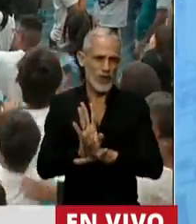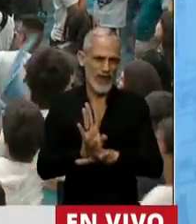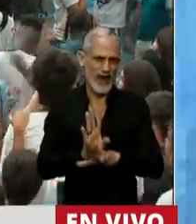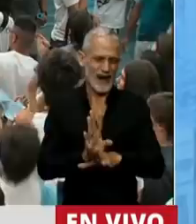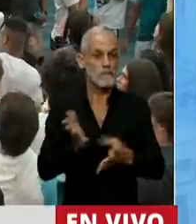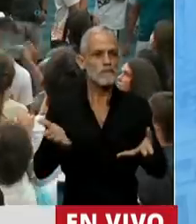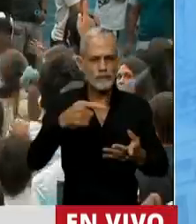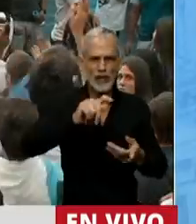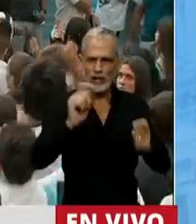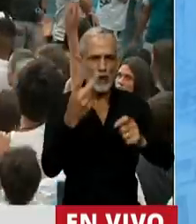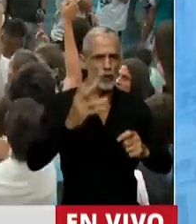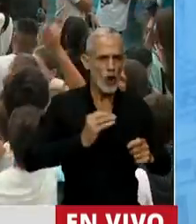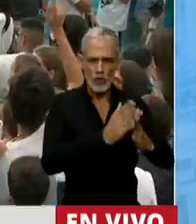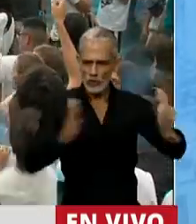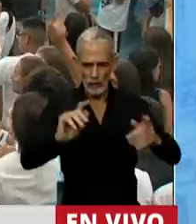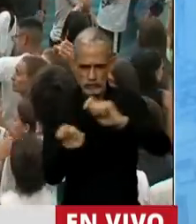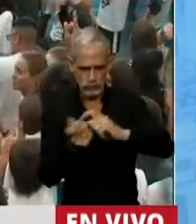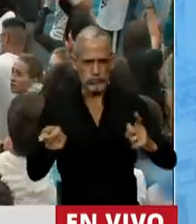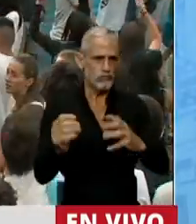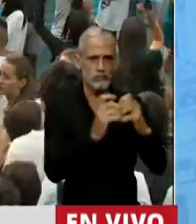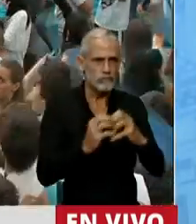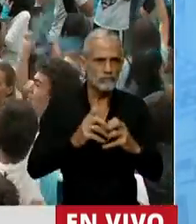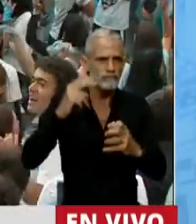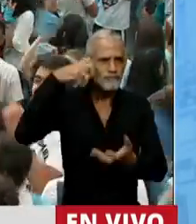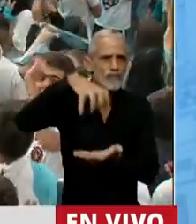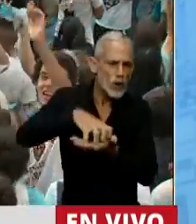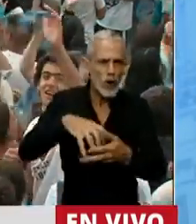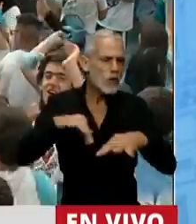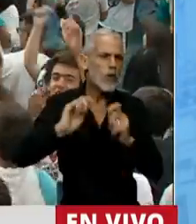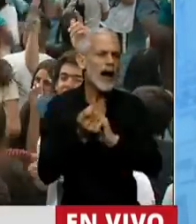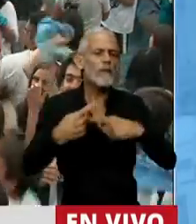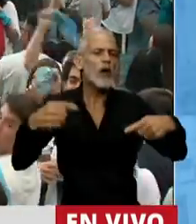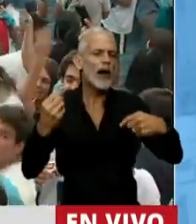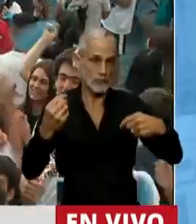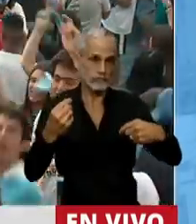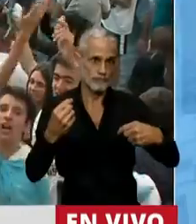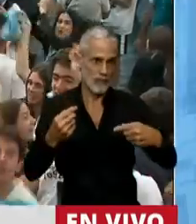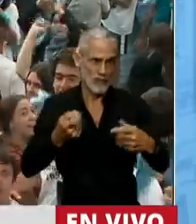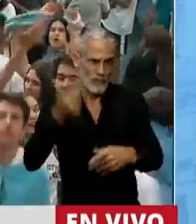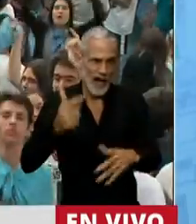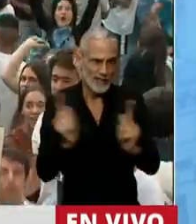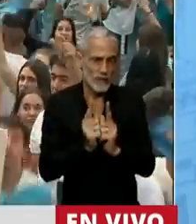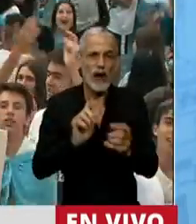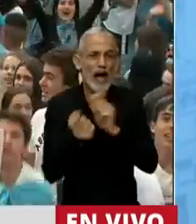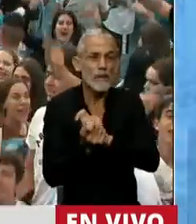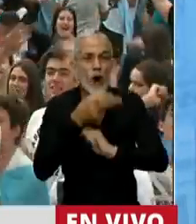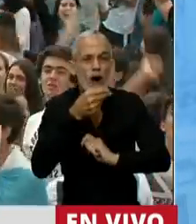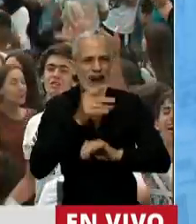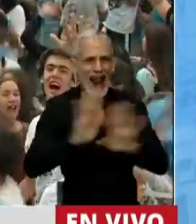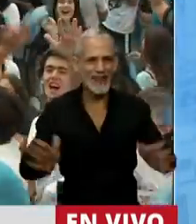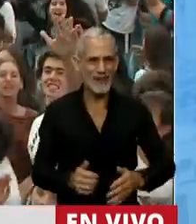cambió en estos dos años para volver a hacer este debate en el recinto. La respuesta es muy simple, no cambió nada.